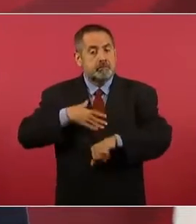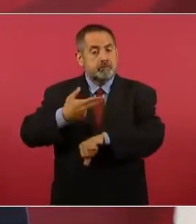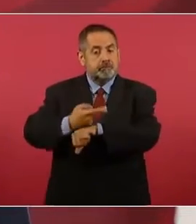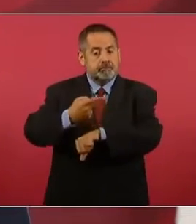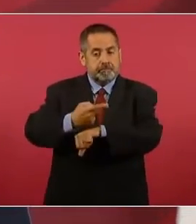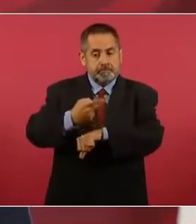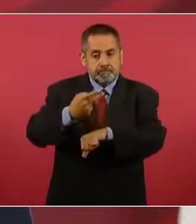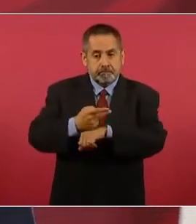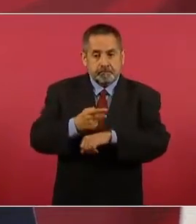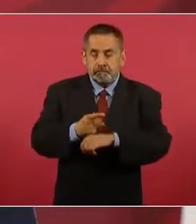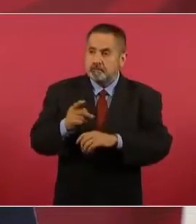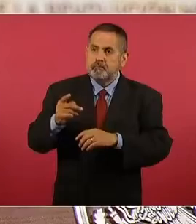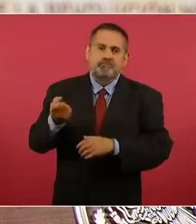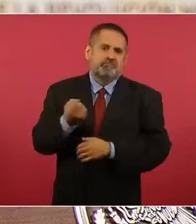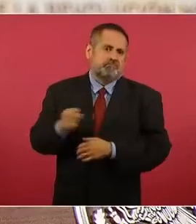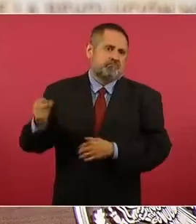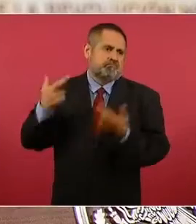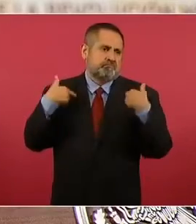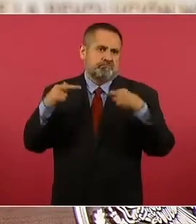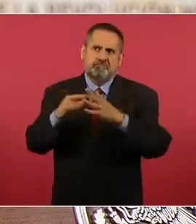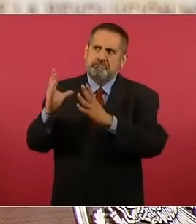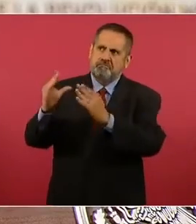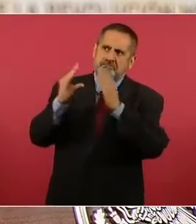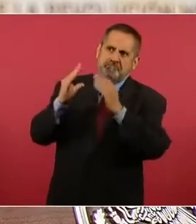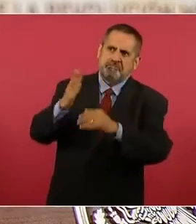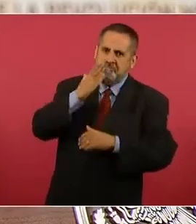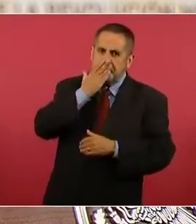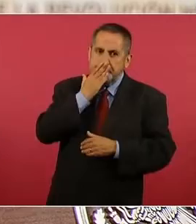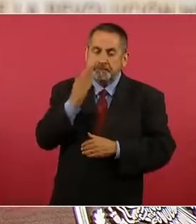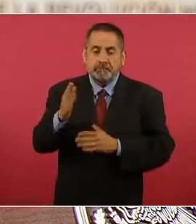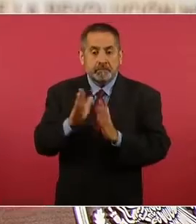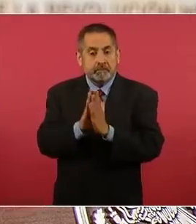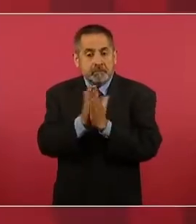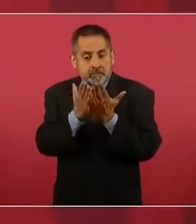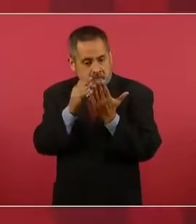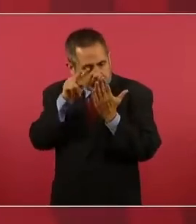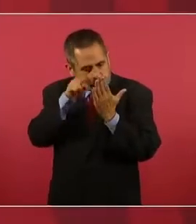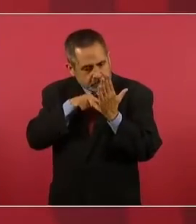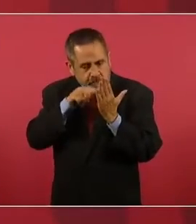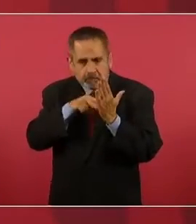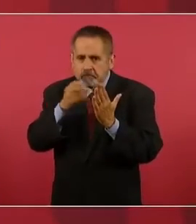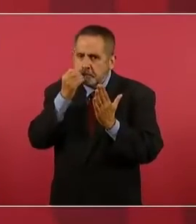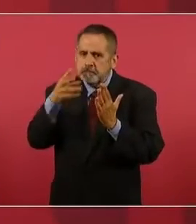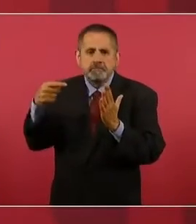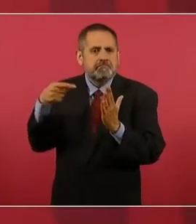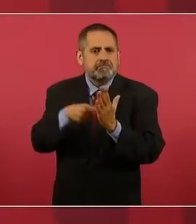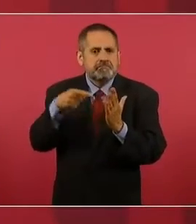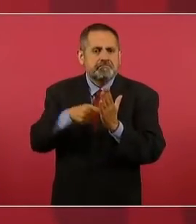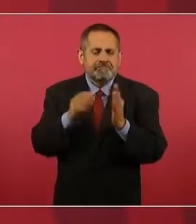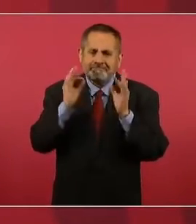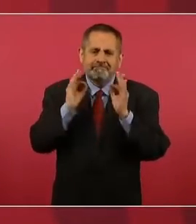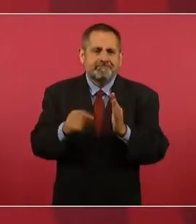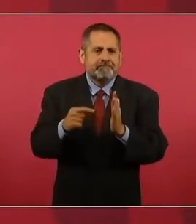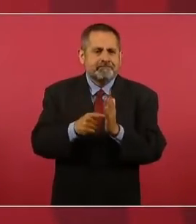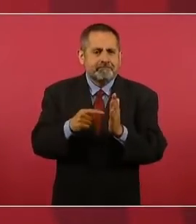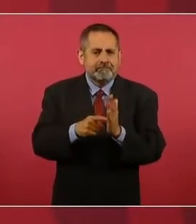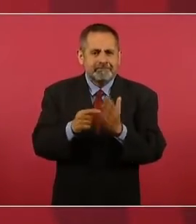me tocan buenos maestros y libros que son